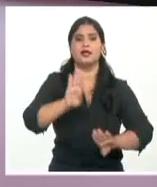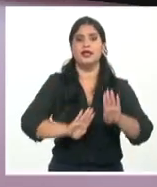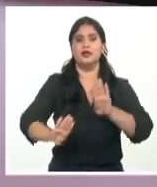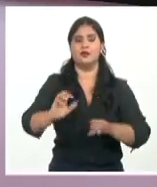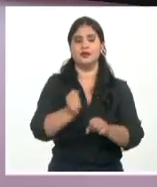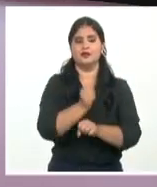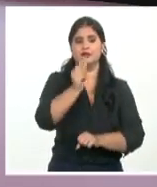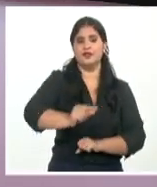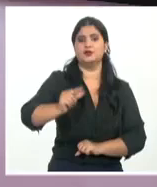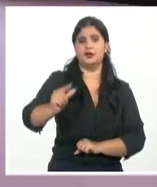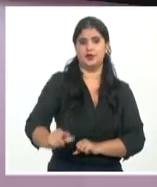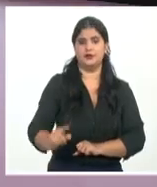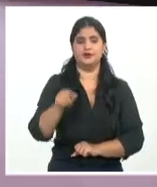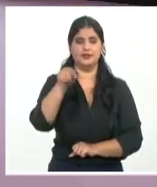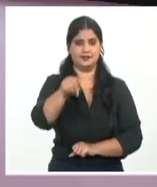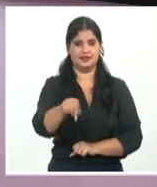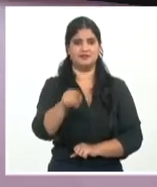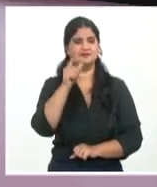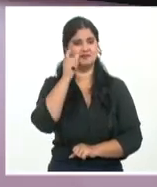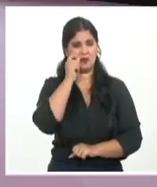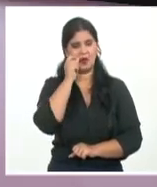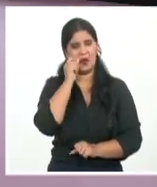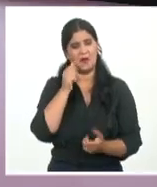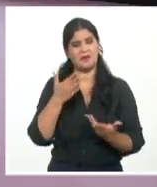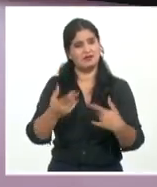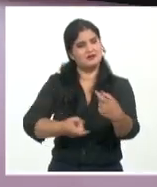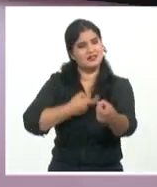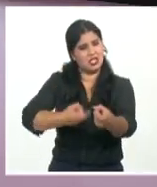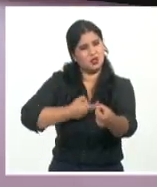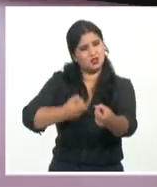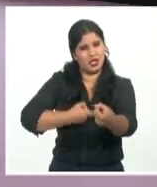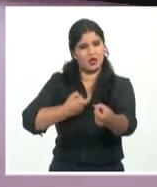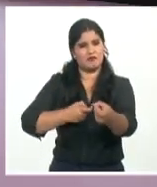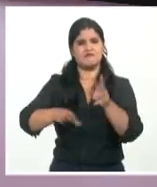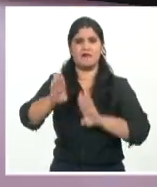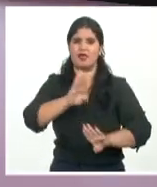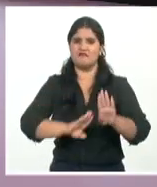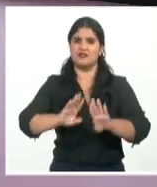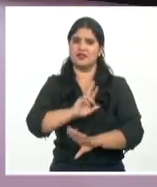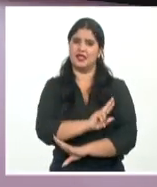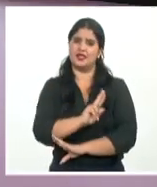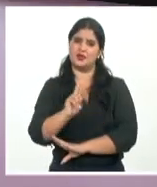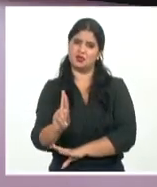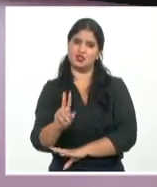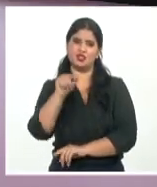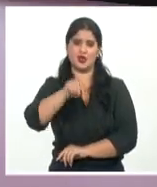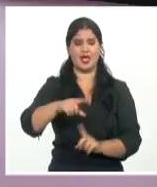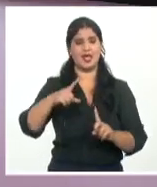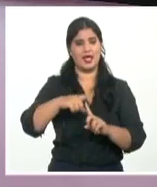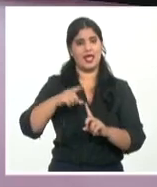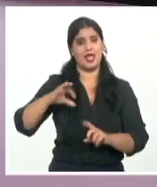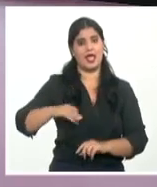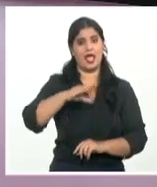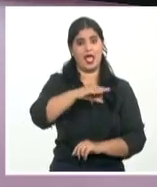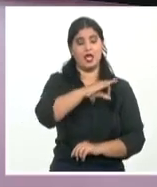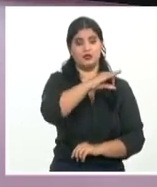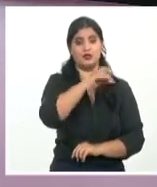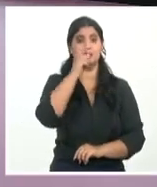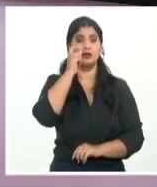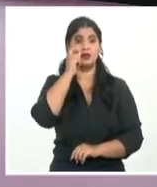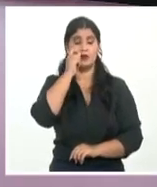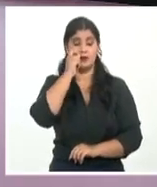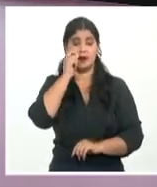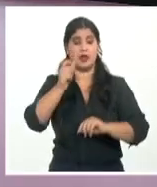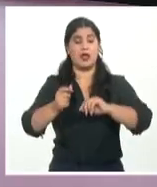el último aliento de su humilde y azarosa vida de luchador comunista. En su cuenta oficial de Twitter, el primer secretario del